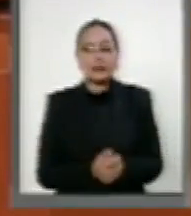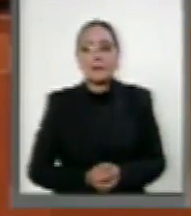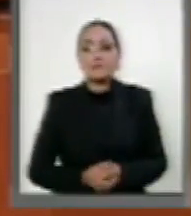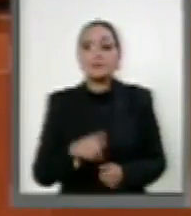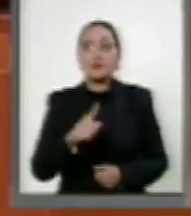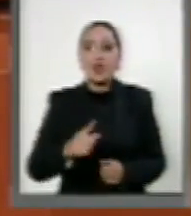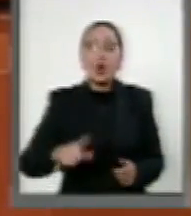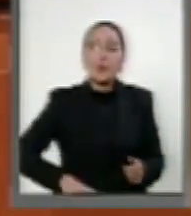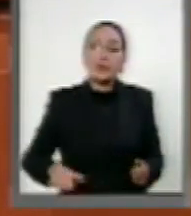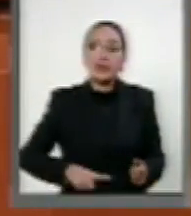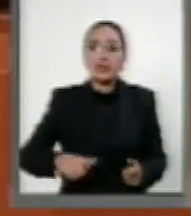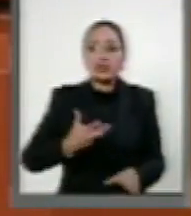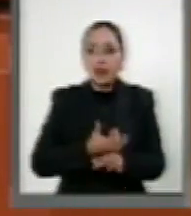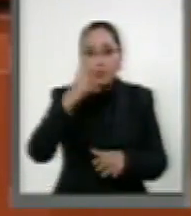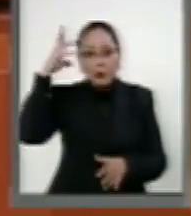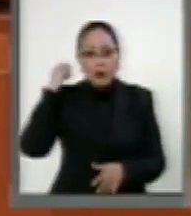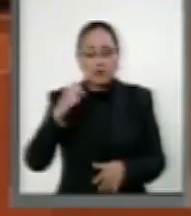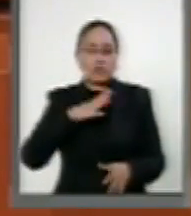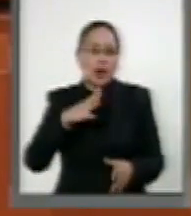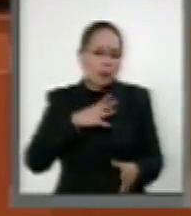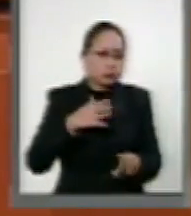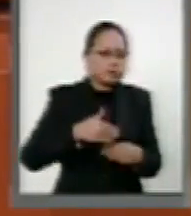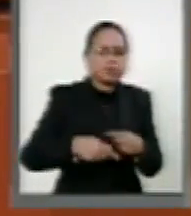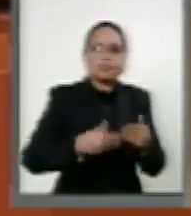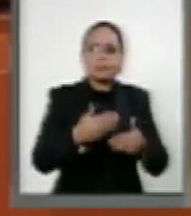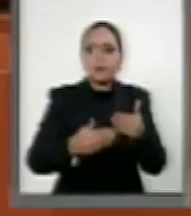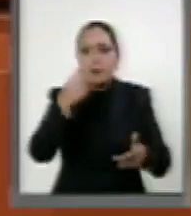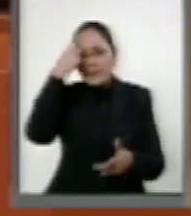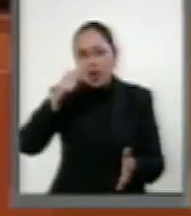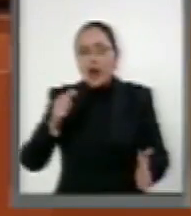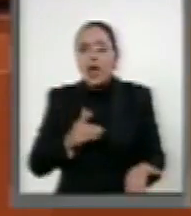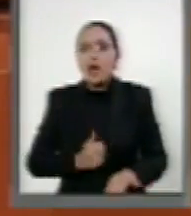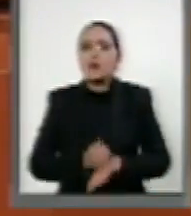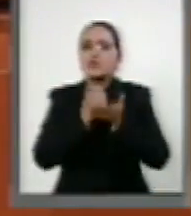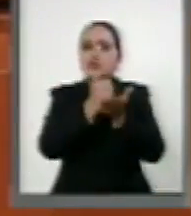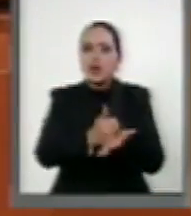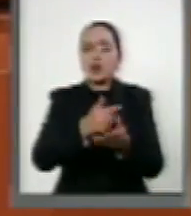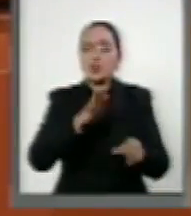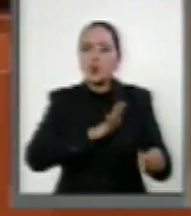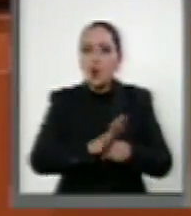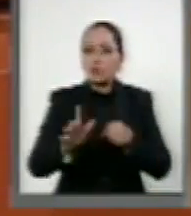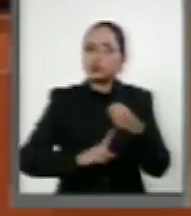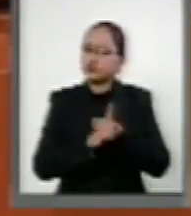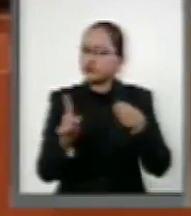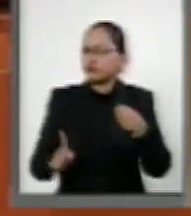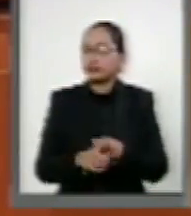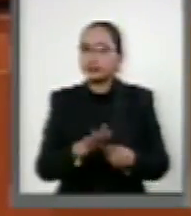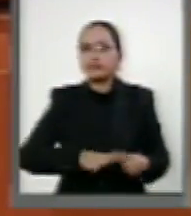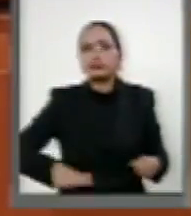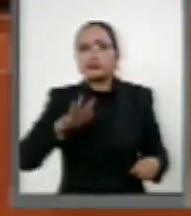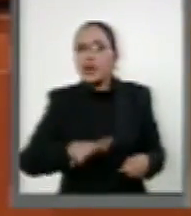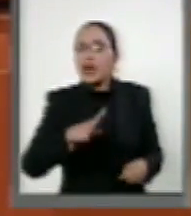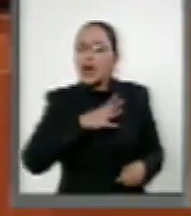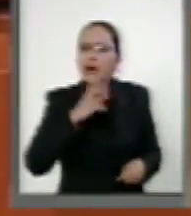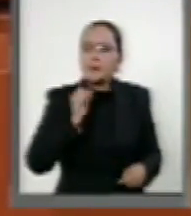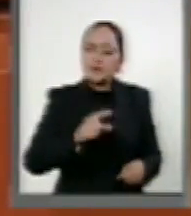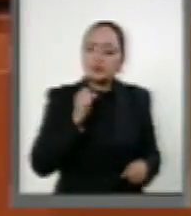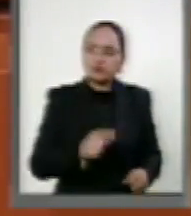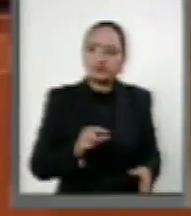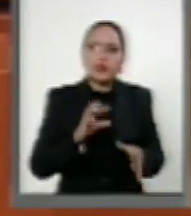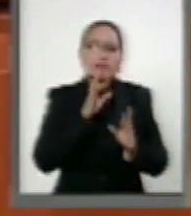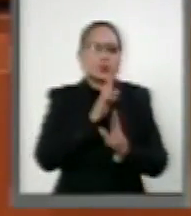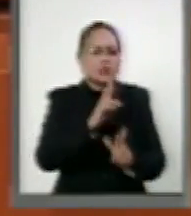capacidad técnica y científica para ayudar a esclarecer los hechos delictivos y darle certeza a las miles de